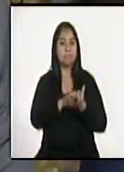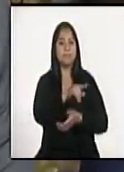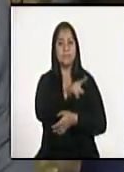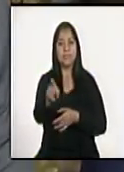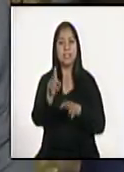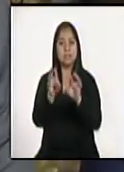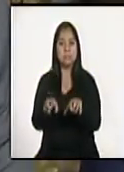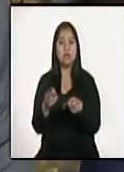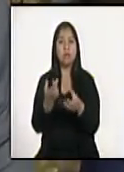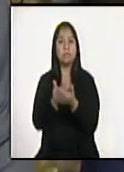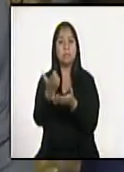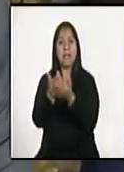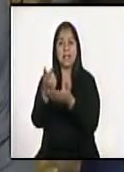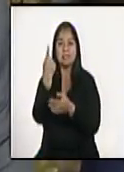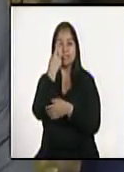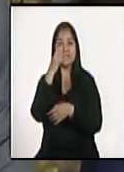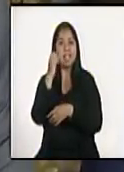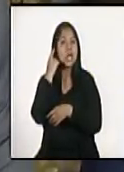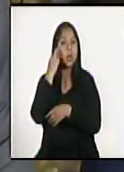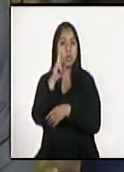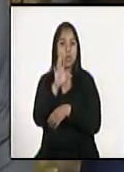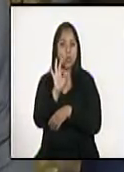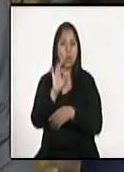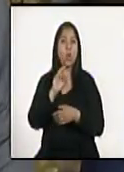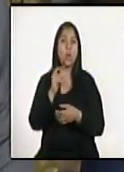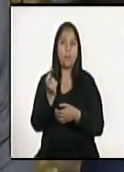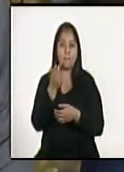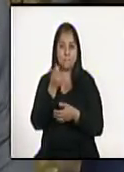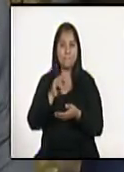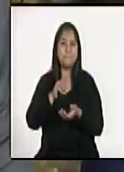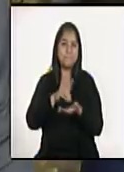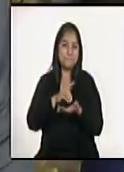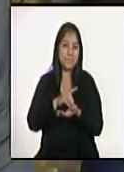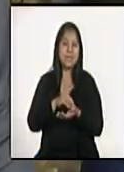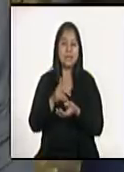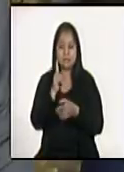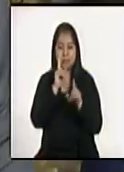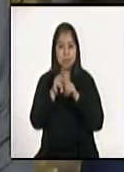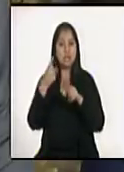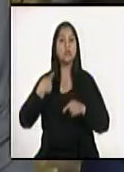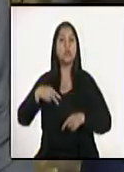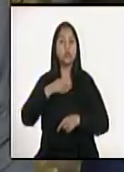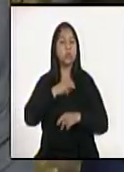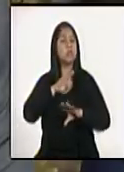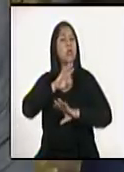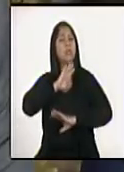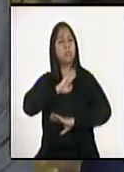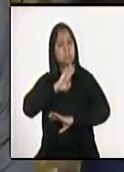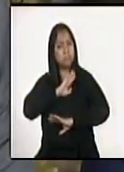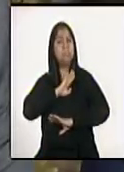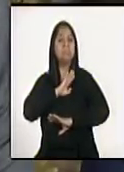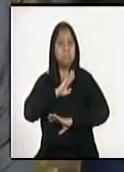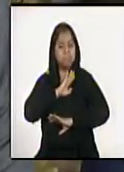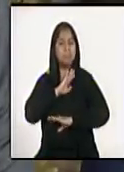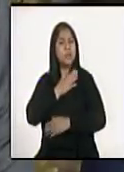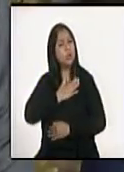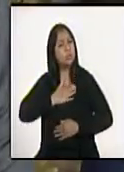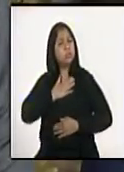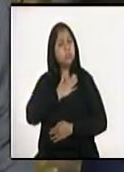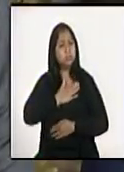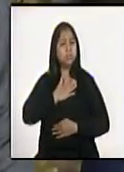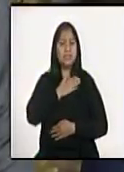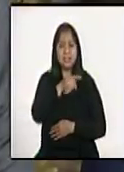asegurados. Eso a nosotros como supervisores nos llena de satisfacción saber que se